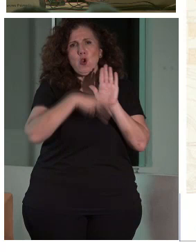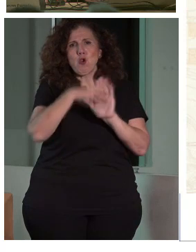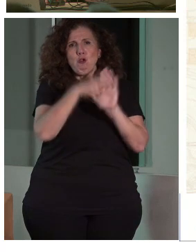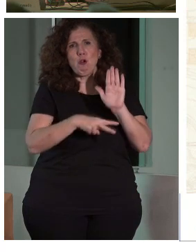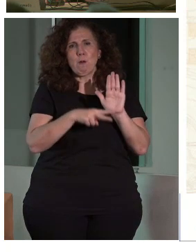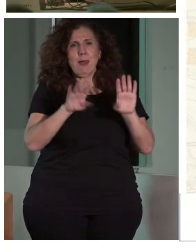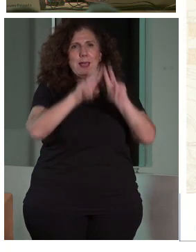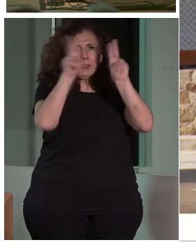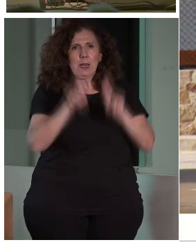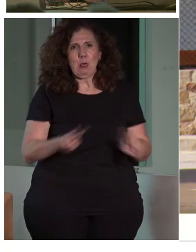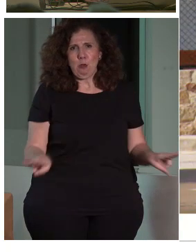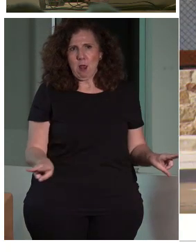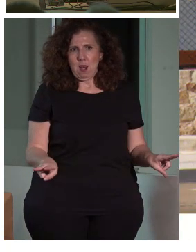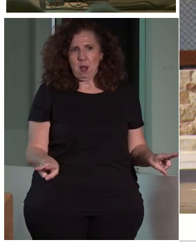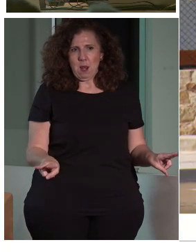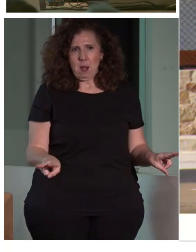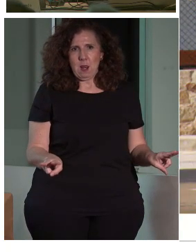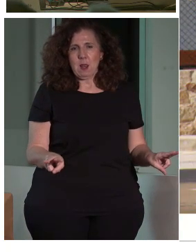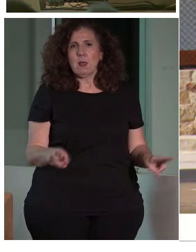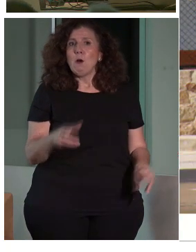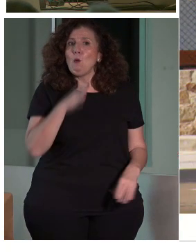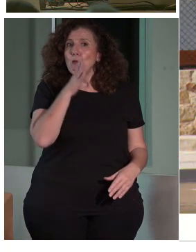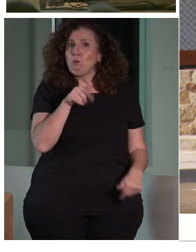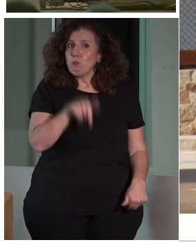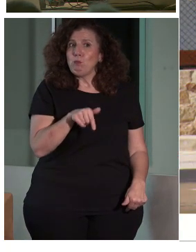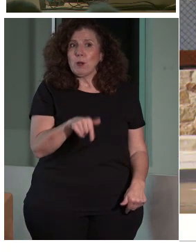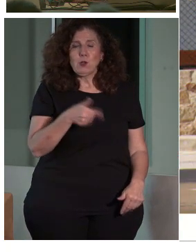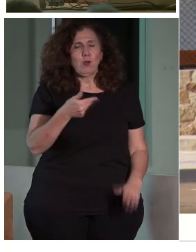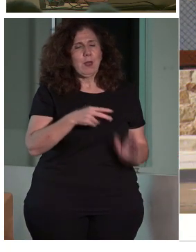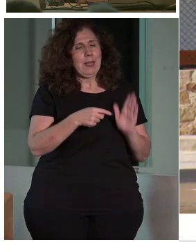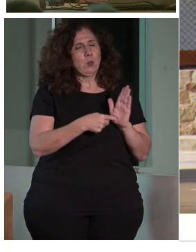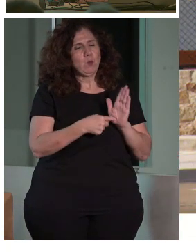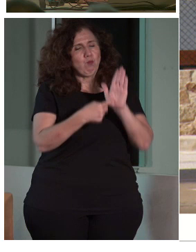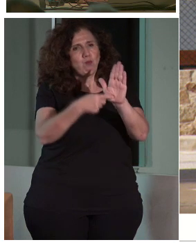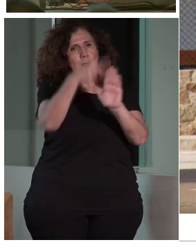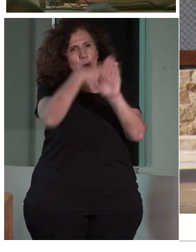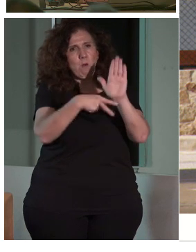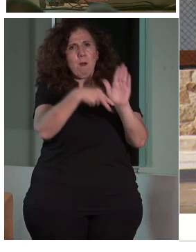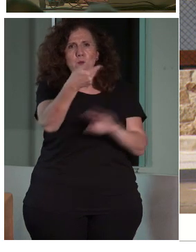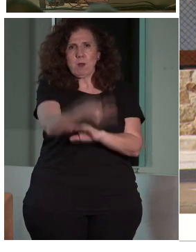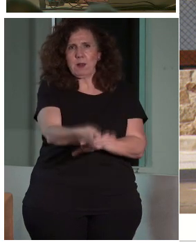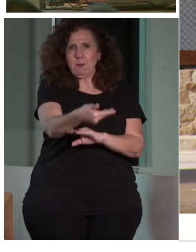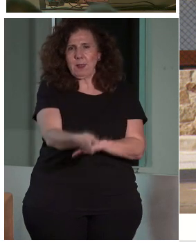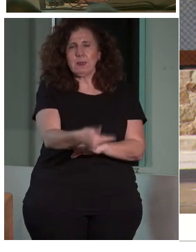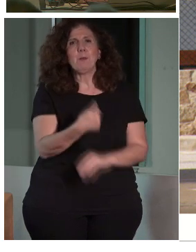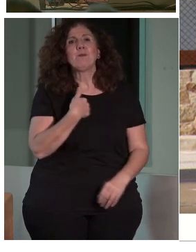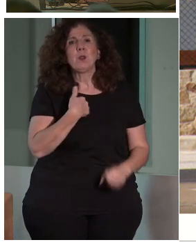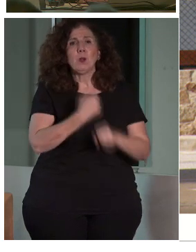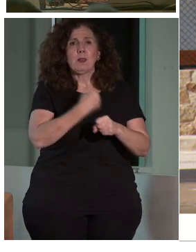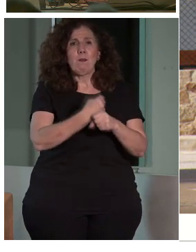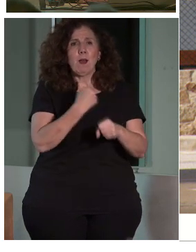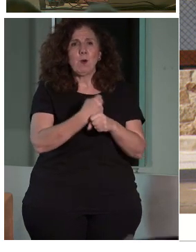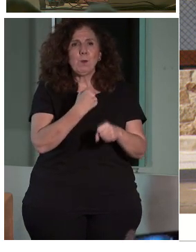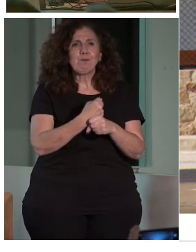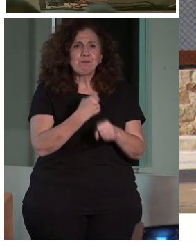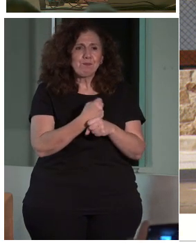hay en este tema. Por lo tanto, nos ponen en un lugar relevante. Primero, deciros que yo trabajo en el CEAPAT, no sé si